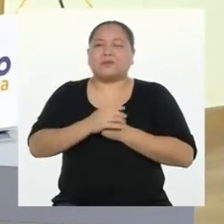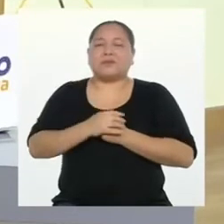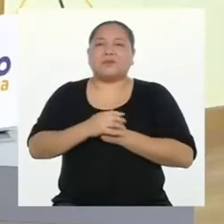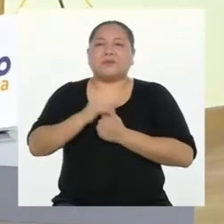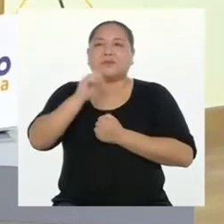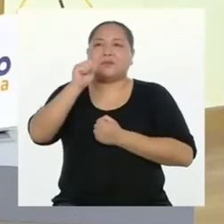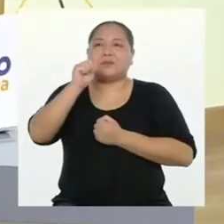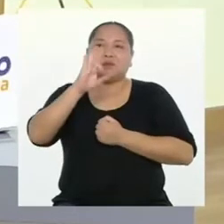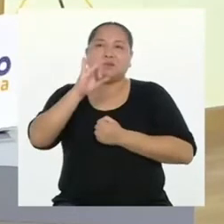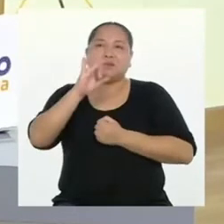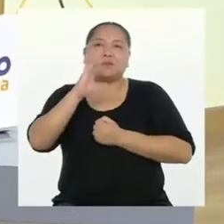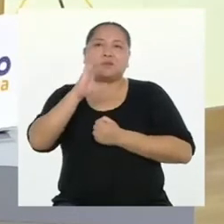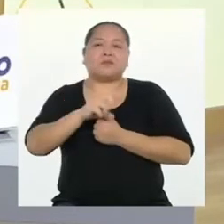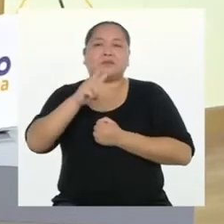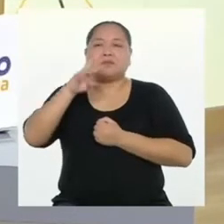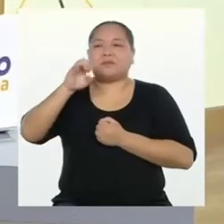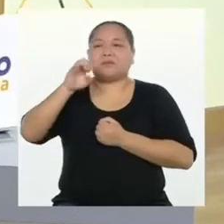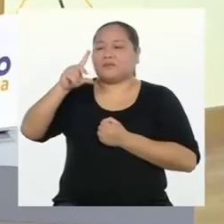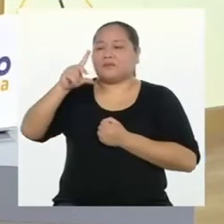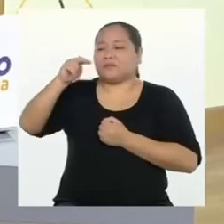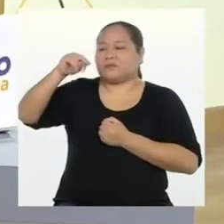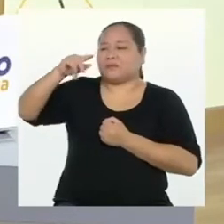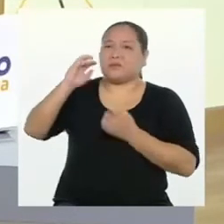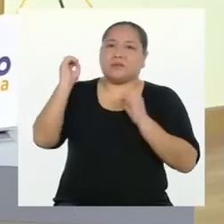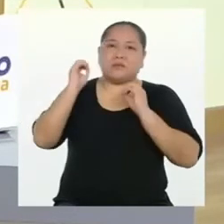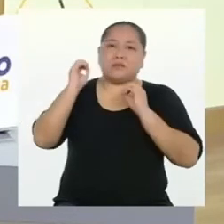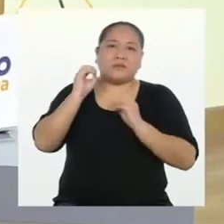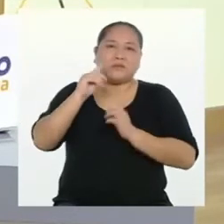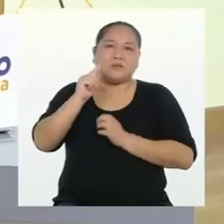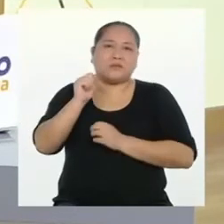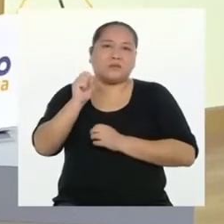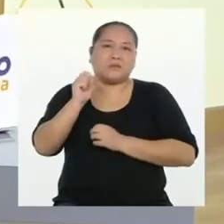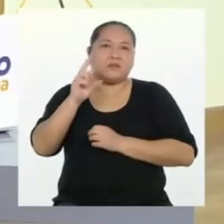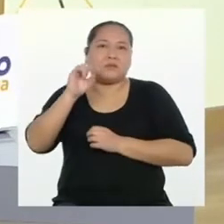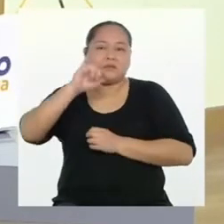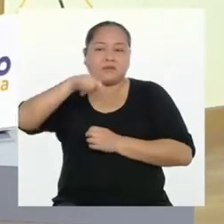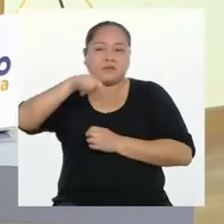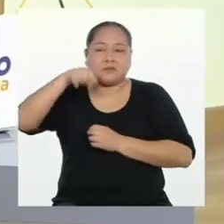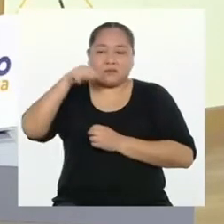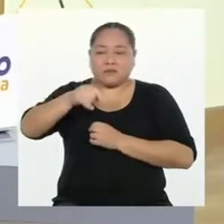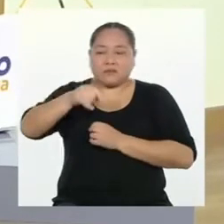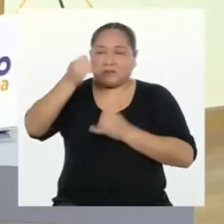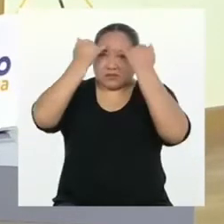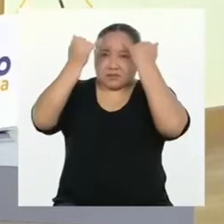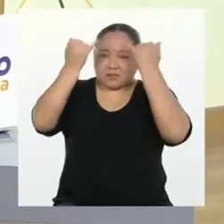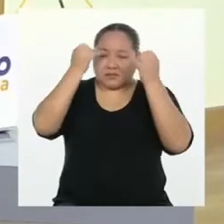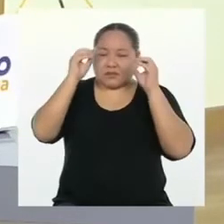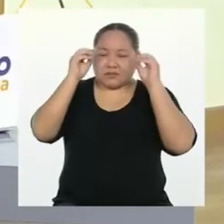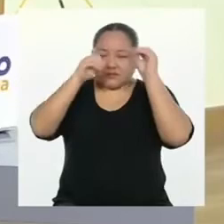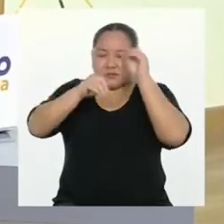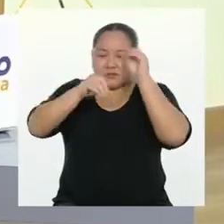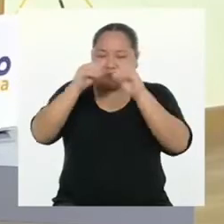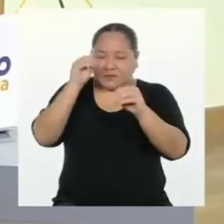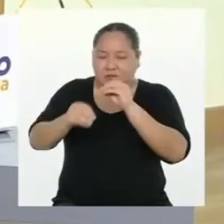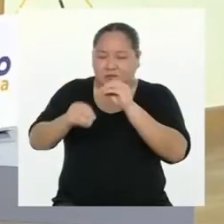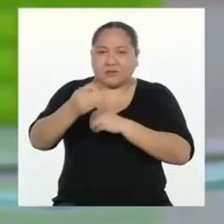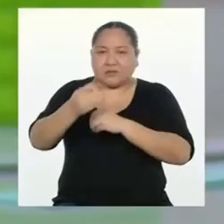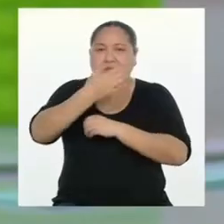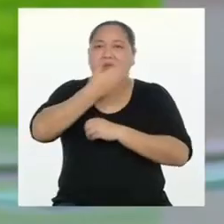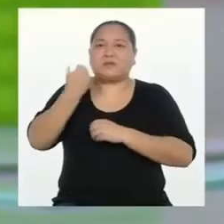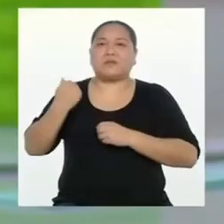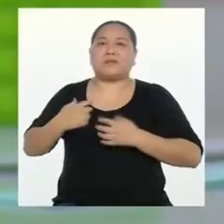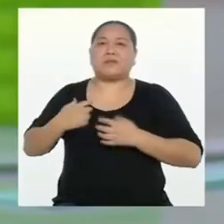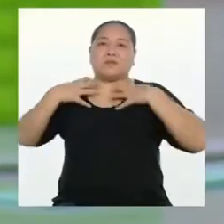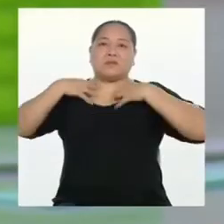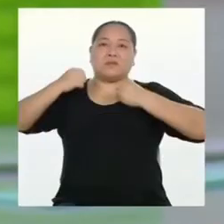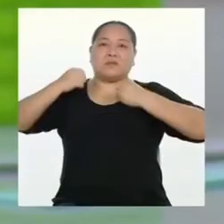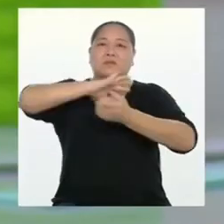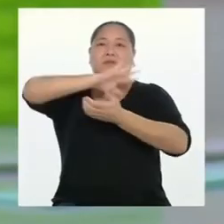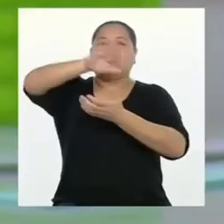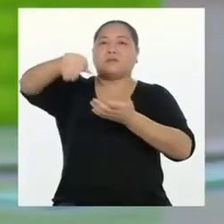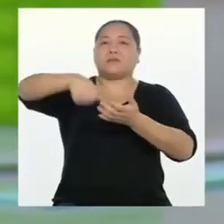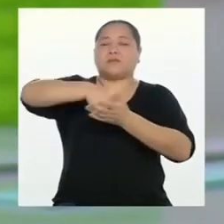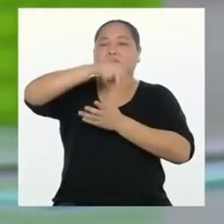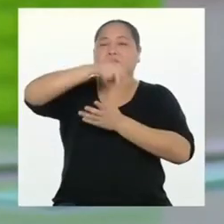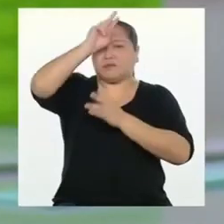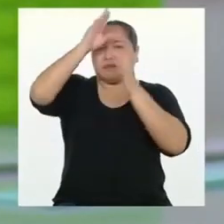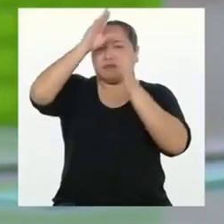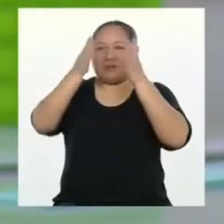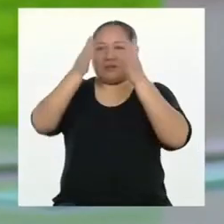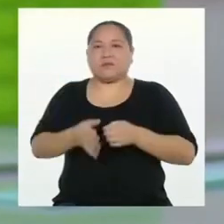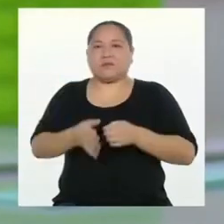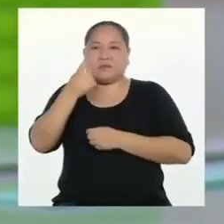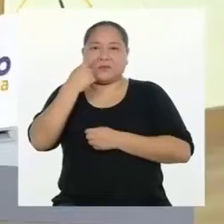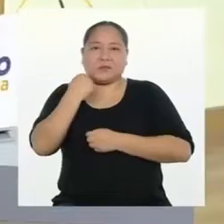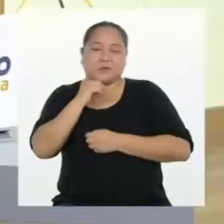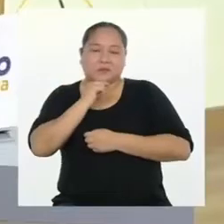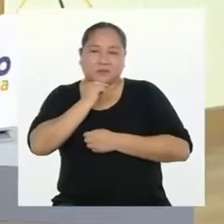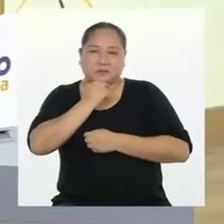o una tarjeta. El mensaje que dé será efectivo y mejorará la salud de todas las peruanas y peruanos. ¡Muy bien! ¡Manos